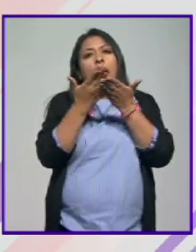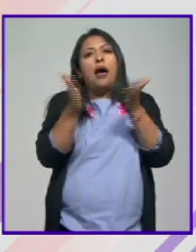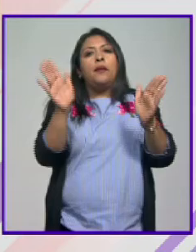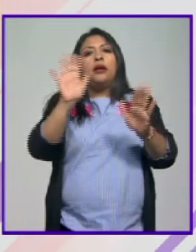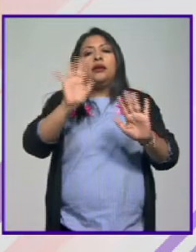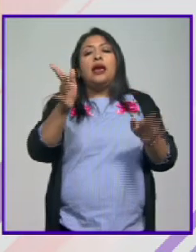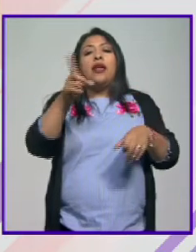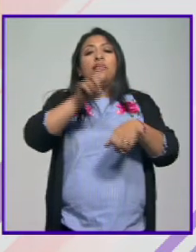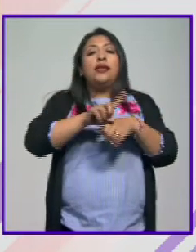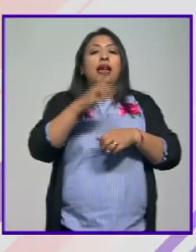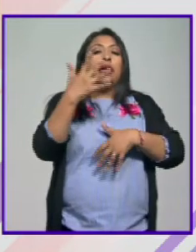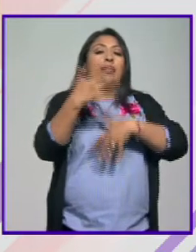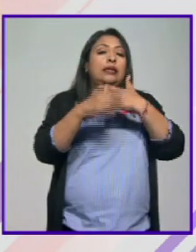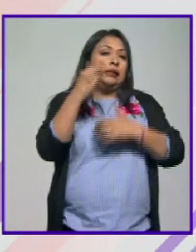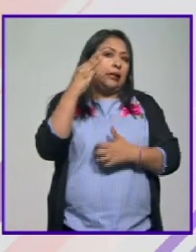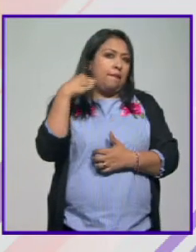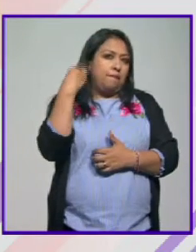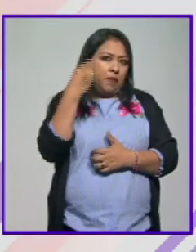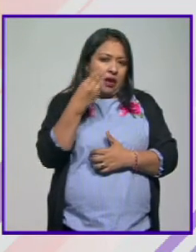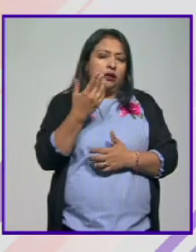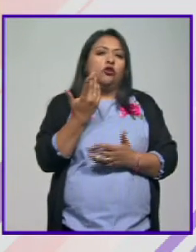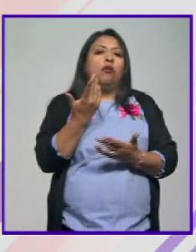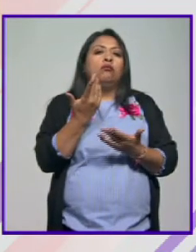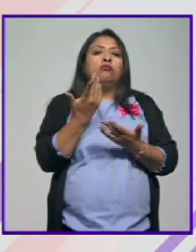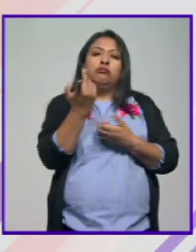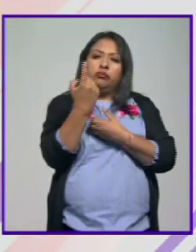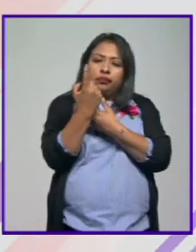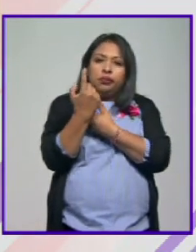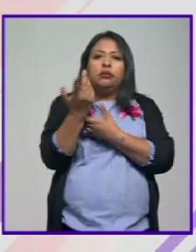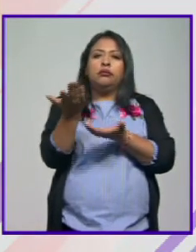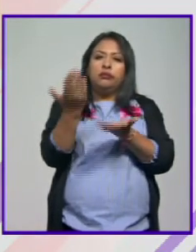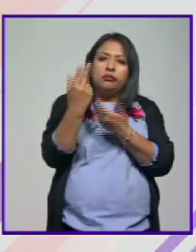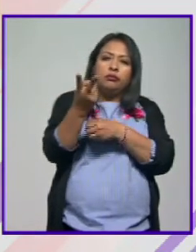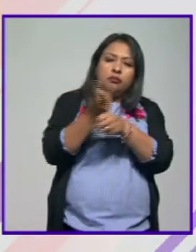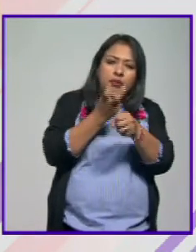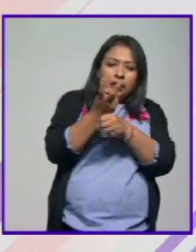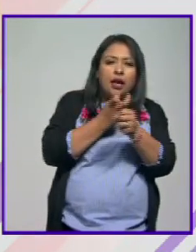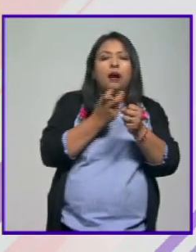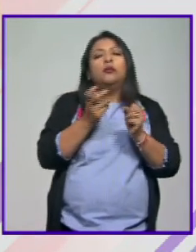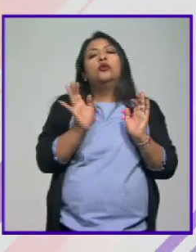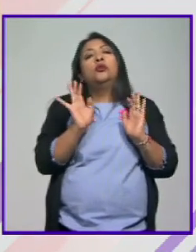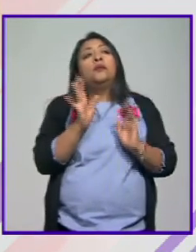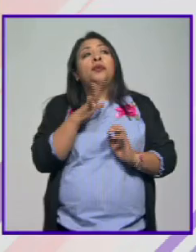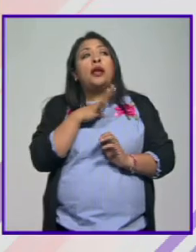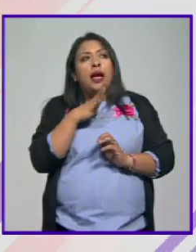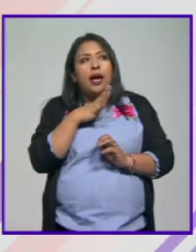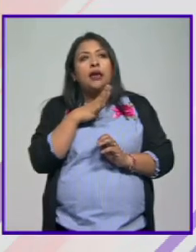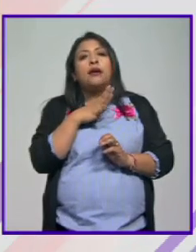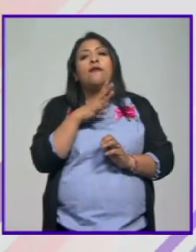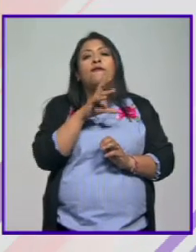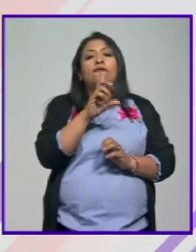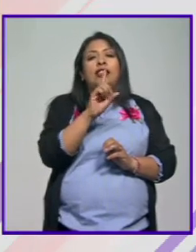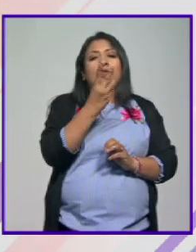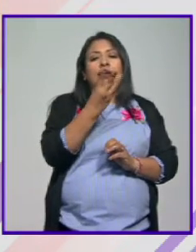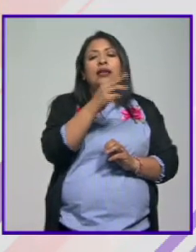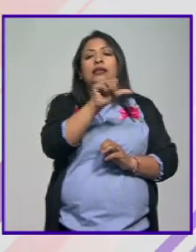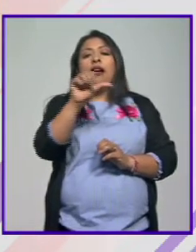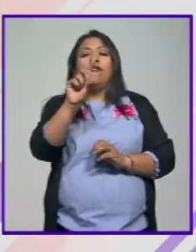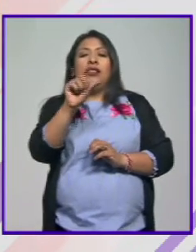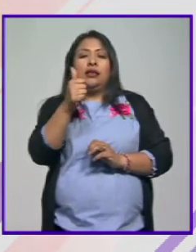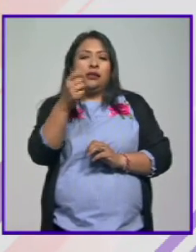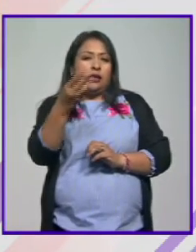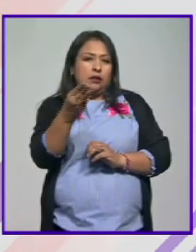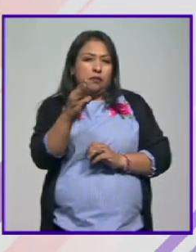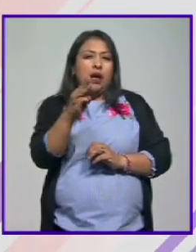abren el 15 de marzo y entonces bueno pues tenemos que atraerlos hacia nosotros y bueno pues vamos a tener esto 23 al 26 de mayo